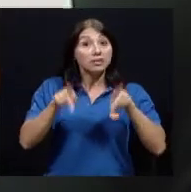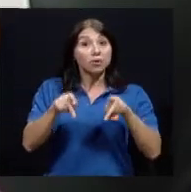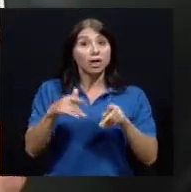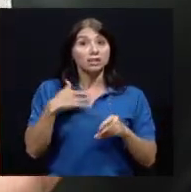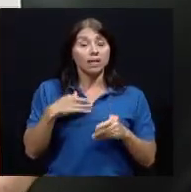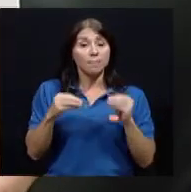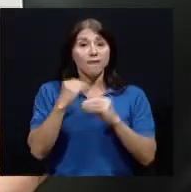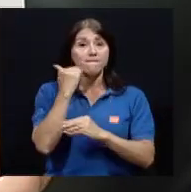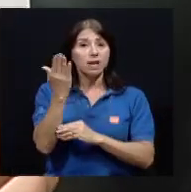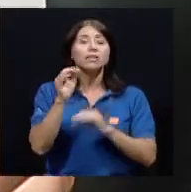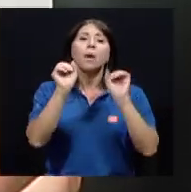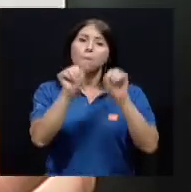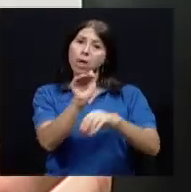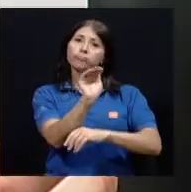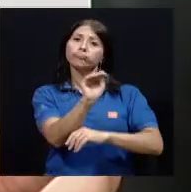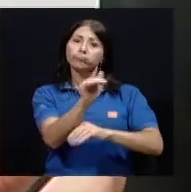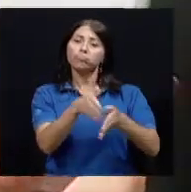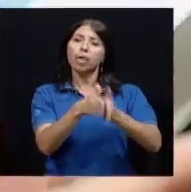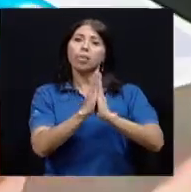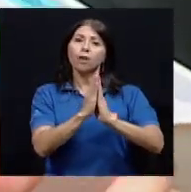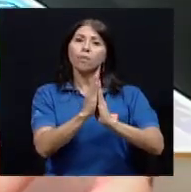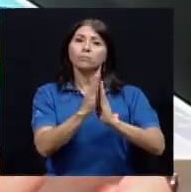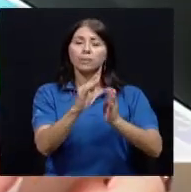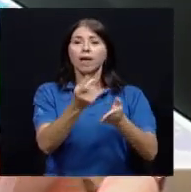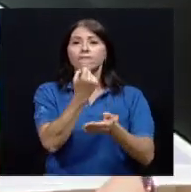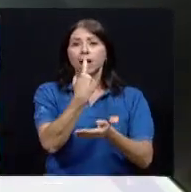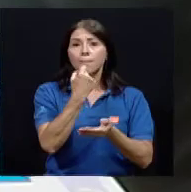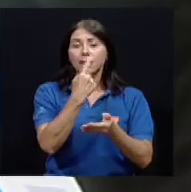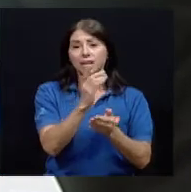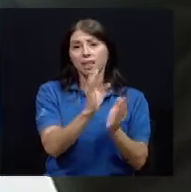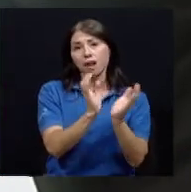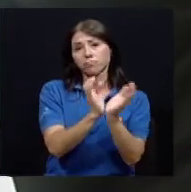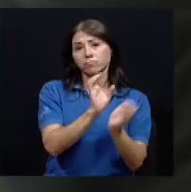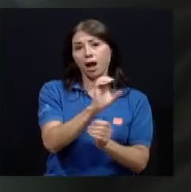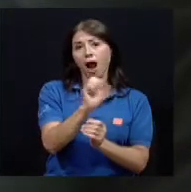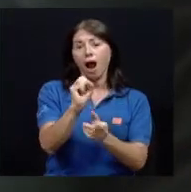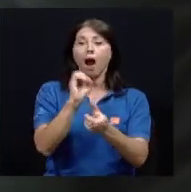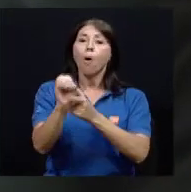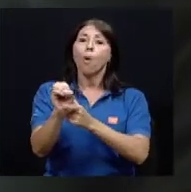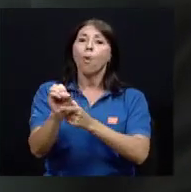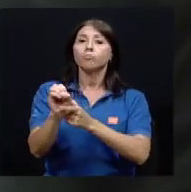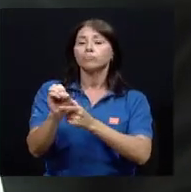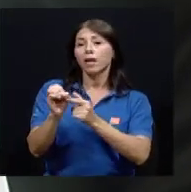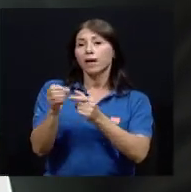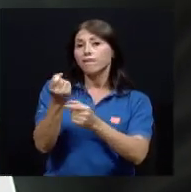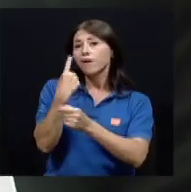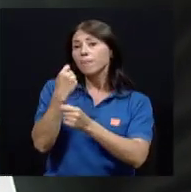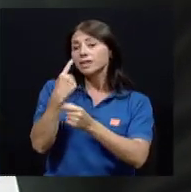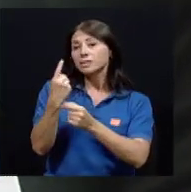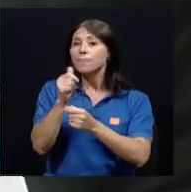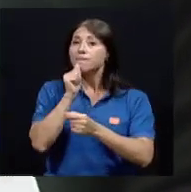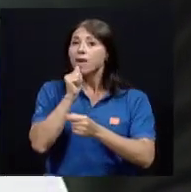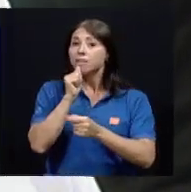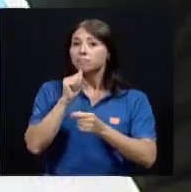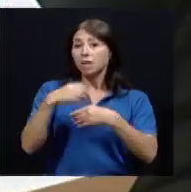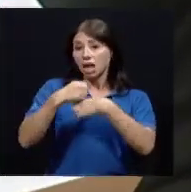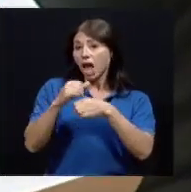privadas que le elaboren una cajita de esta manera y sus medicamentos los puede guardar aquí adentro y de esa manera